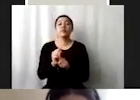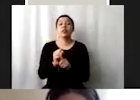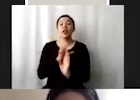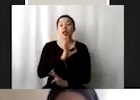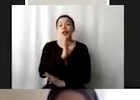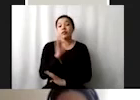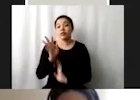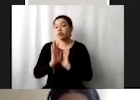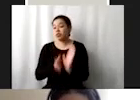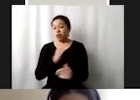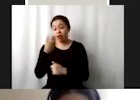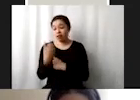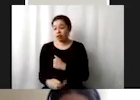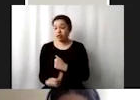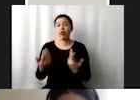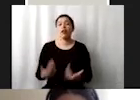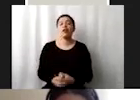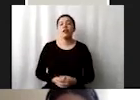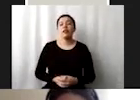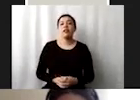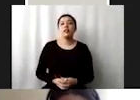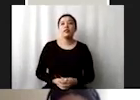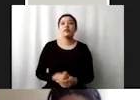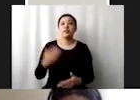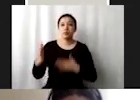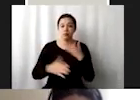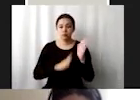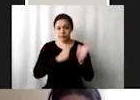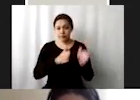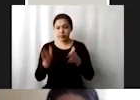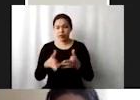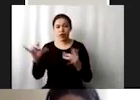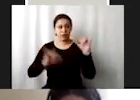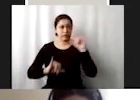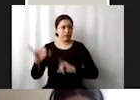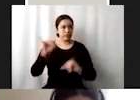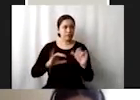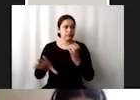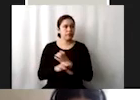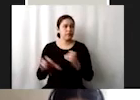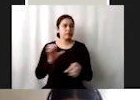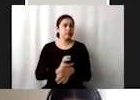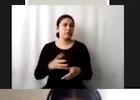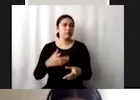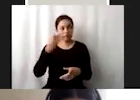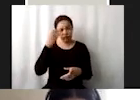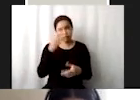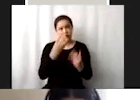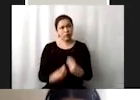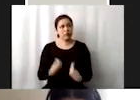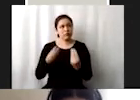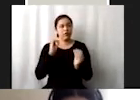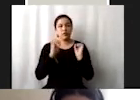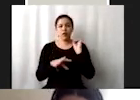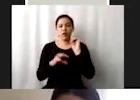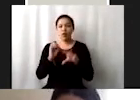expirada la gestión ecológica racional de productos químicos y los desechos a lo largo de su ciclo de vida es algo